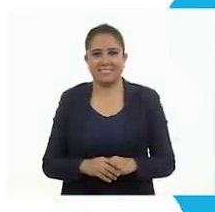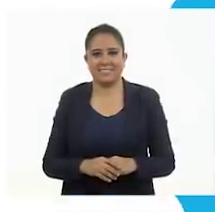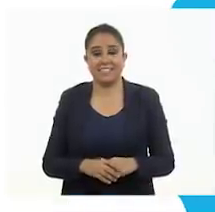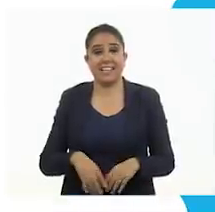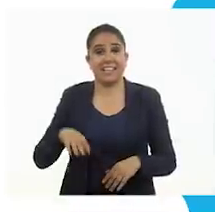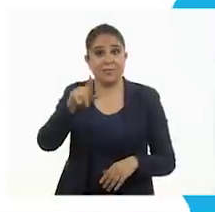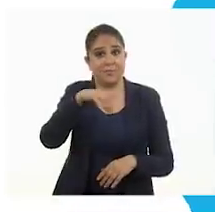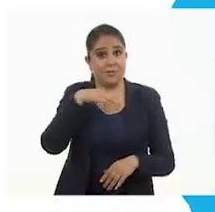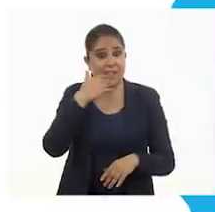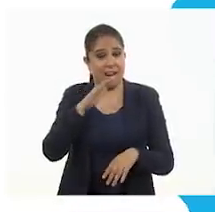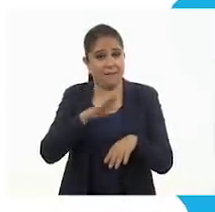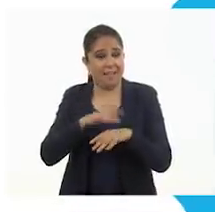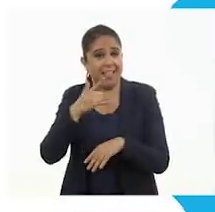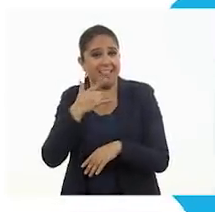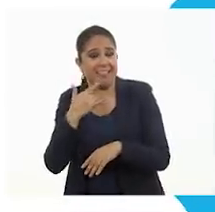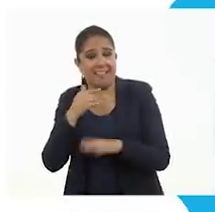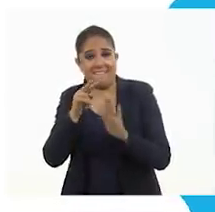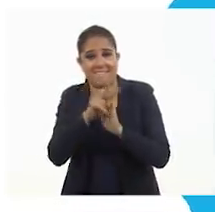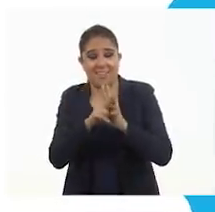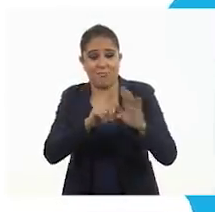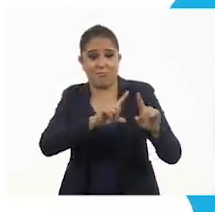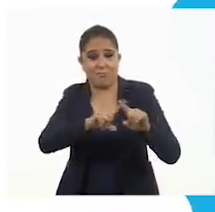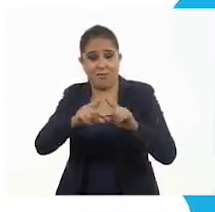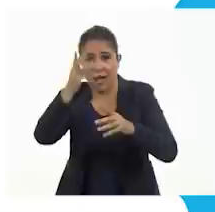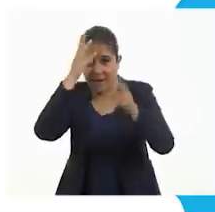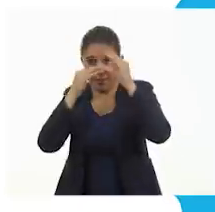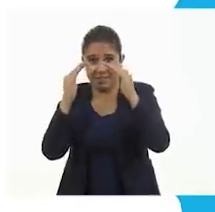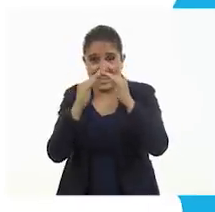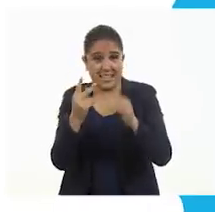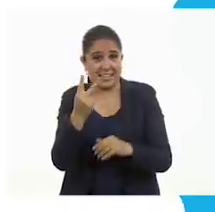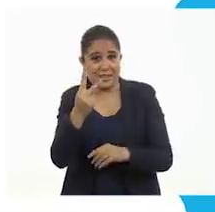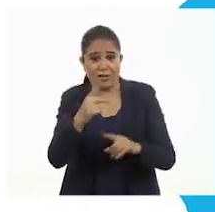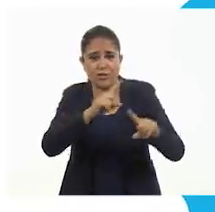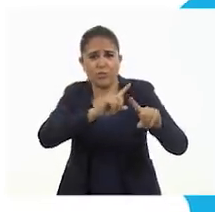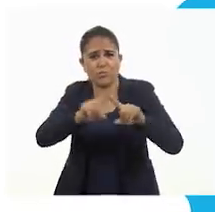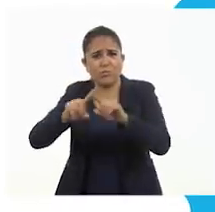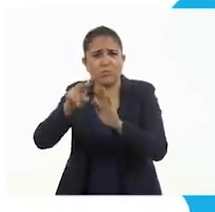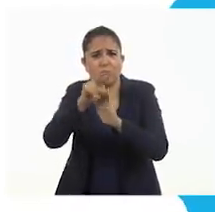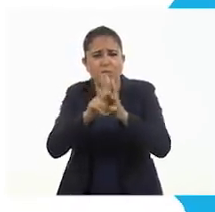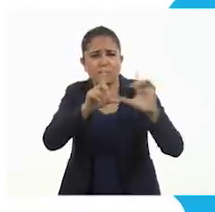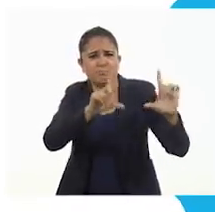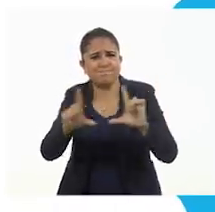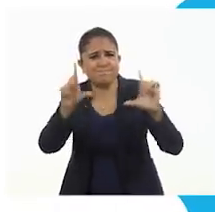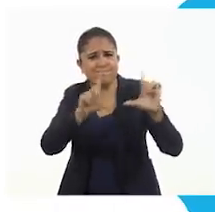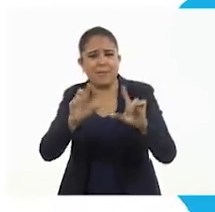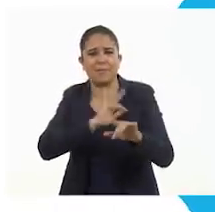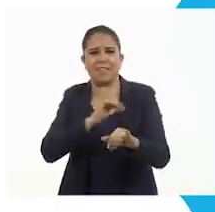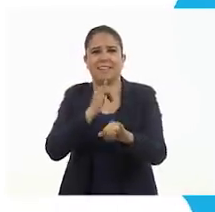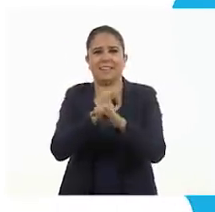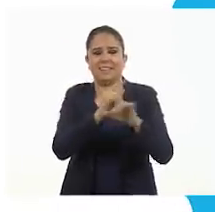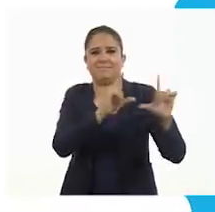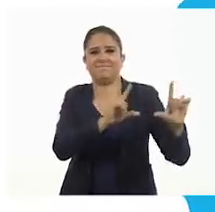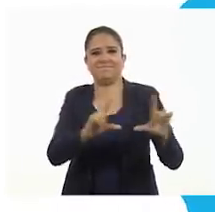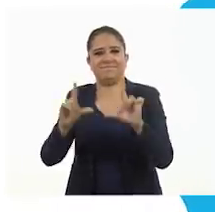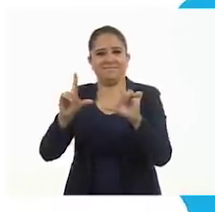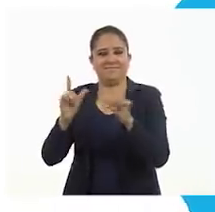Si quieres volver a ver los programas de Aprende en Casa 2, los puedes encontrar en la siguiente liga,